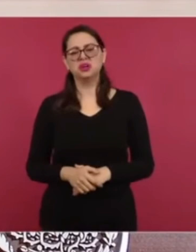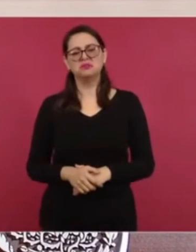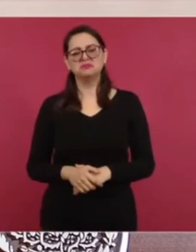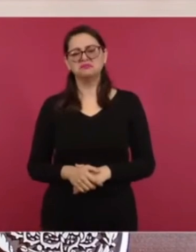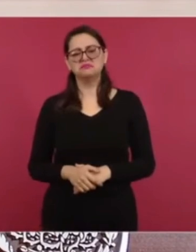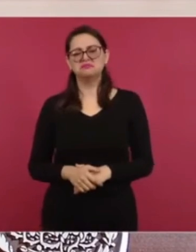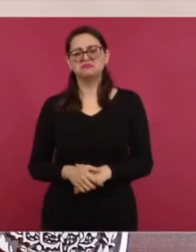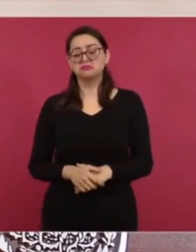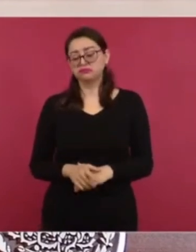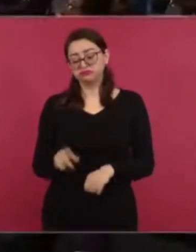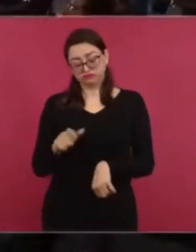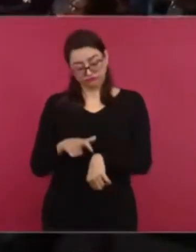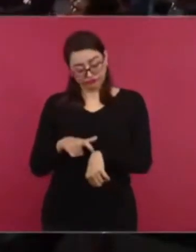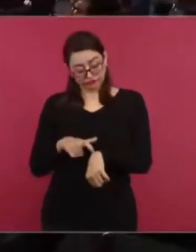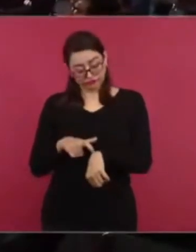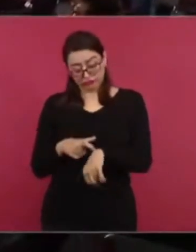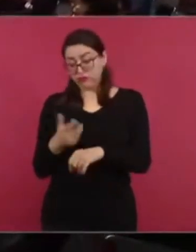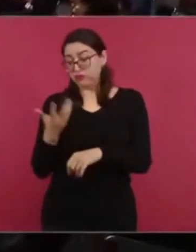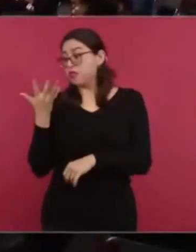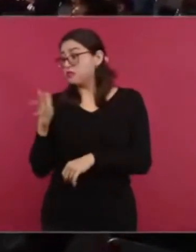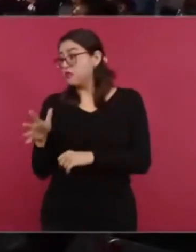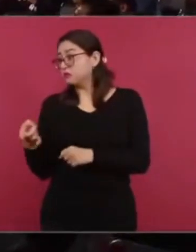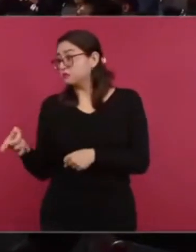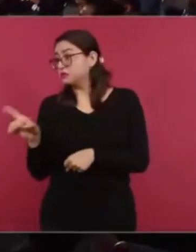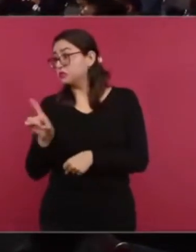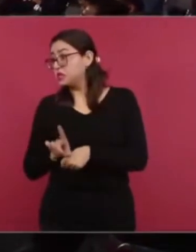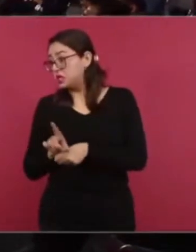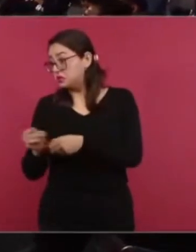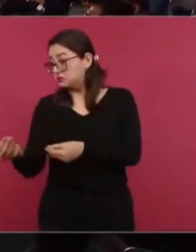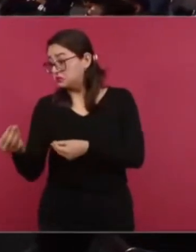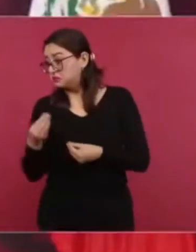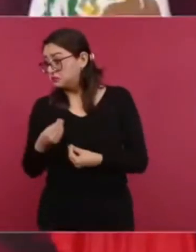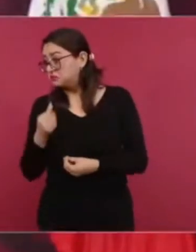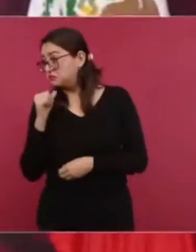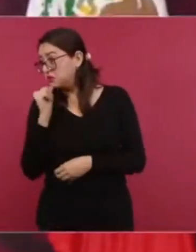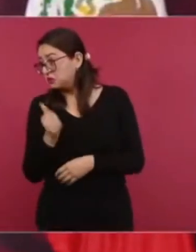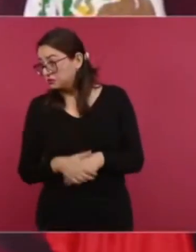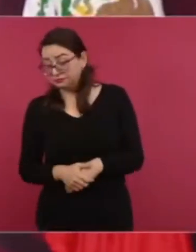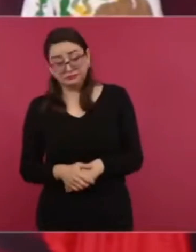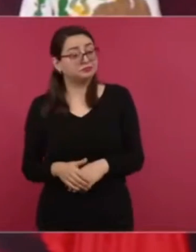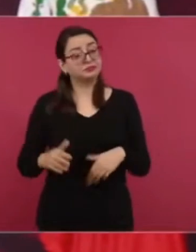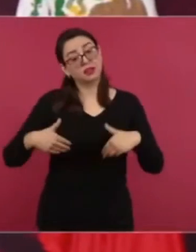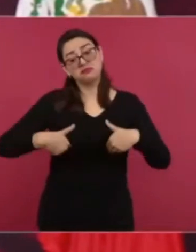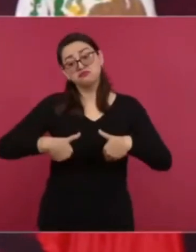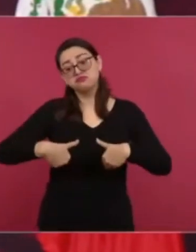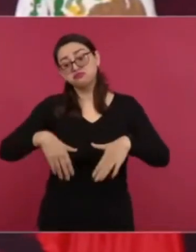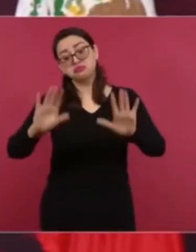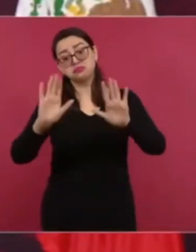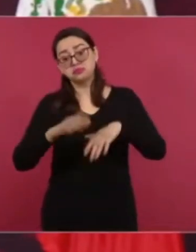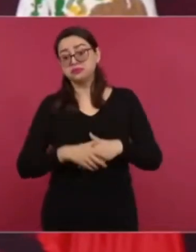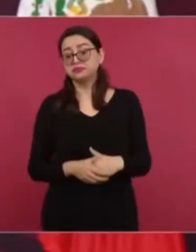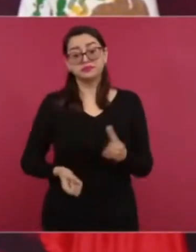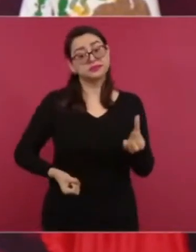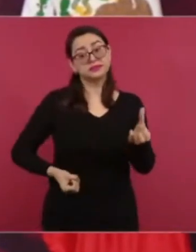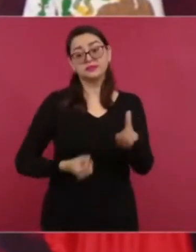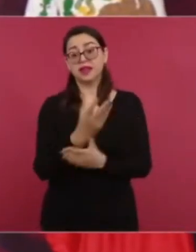el abogado sin dimensión social ni con